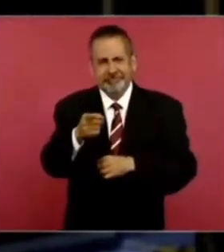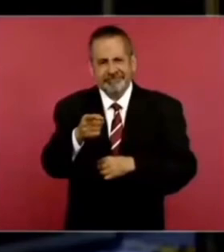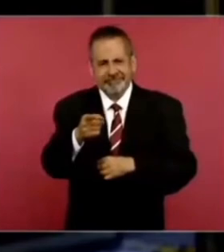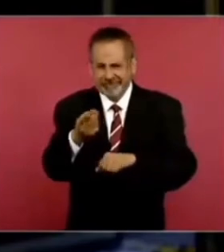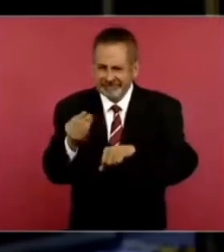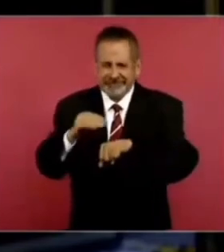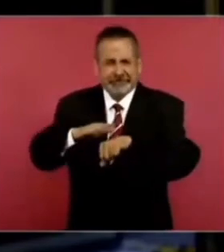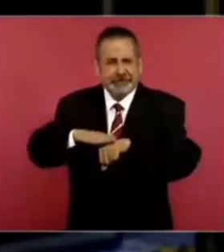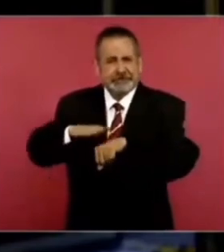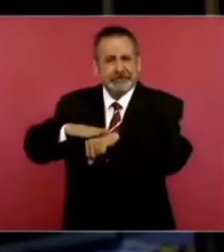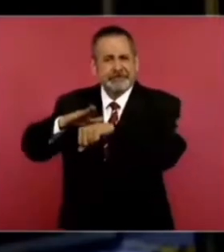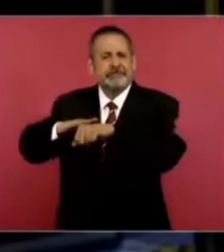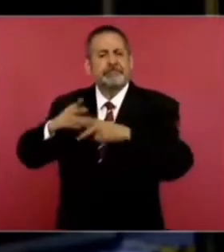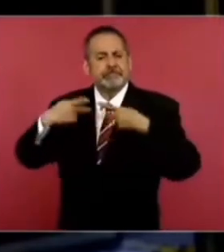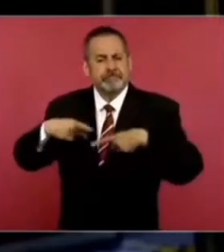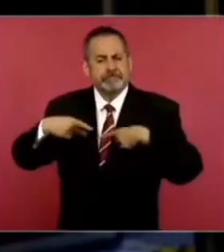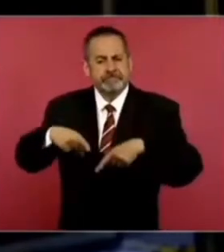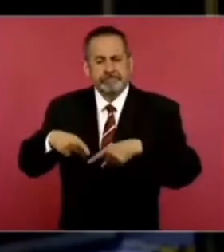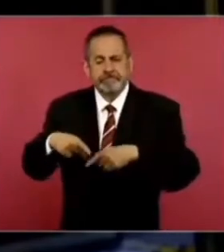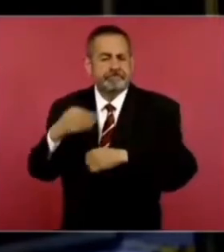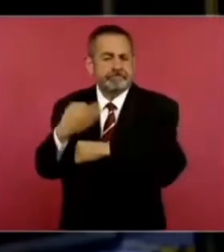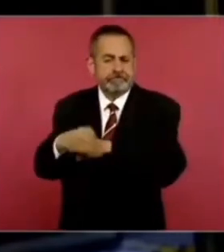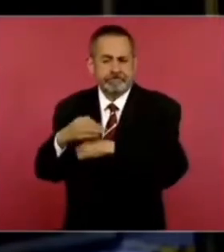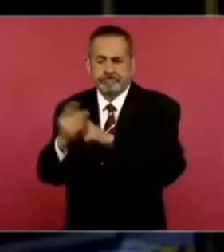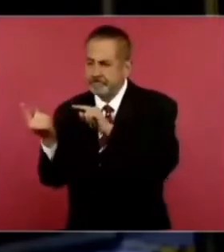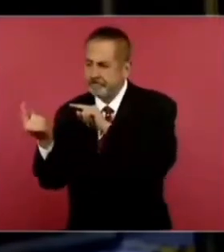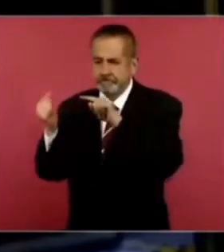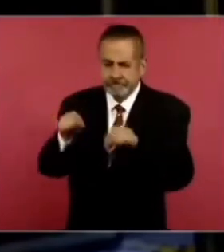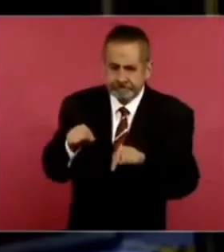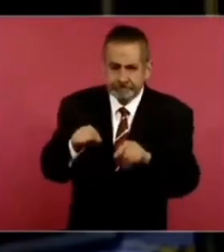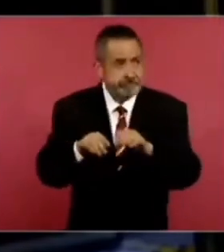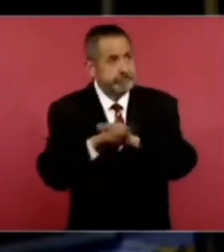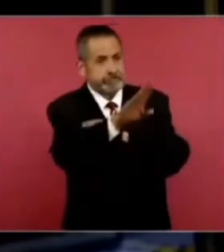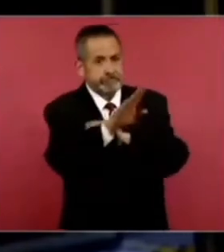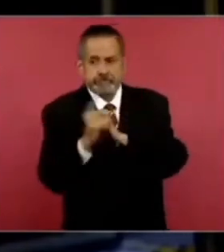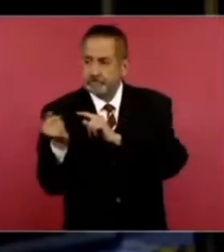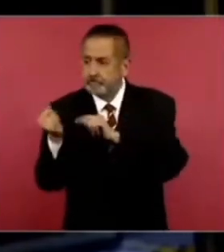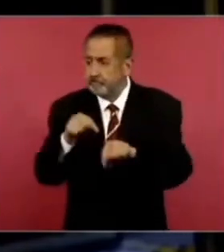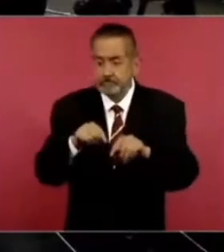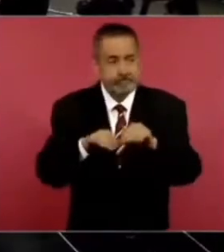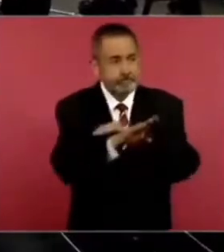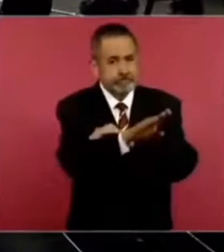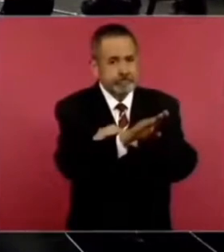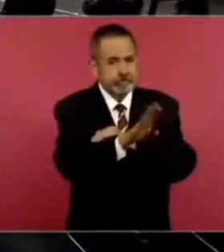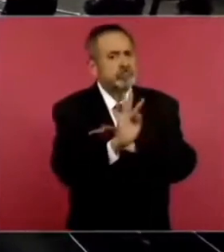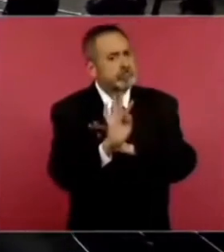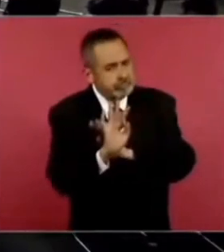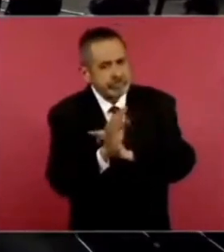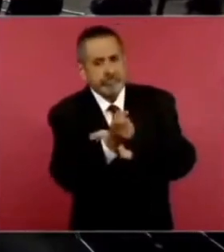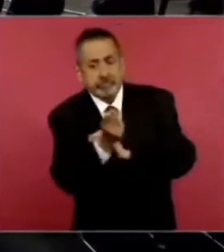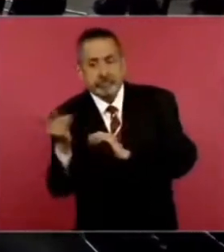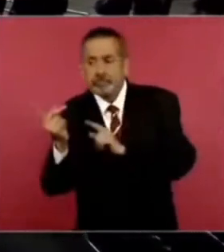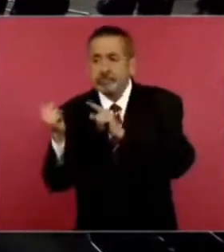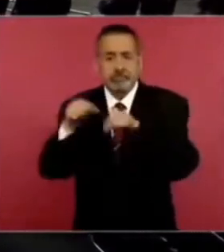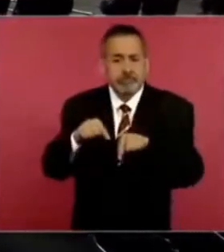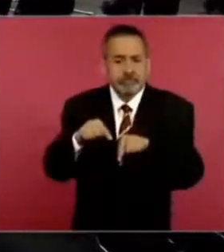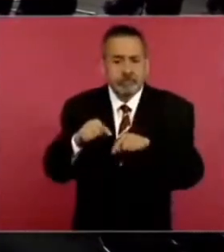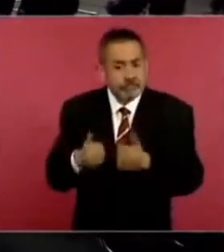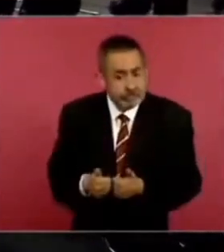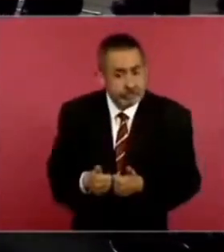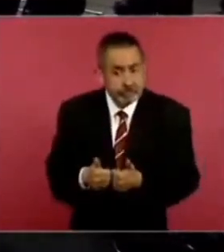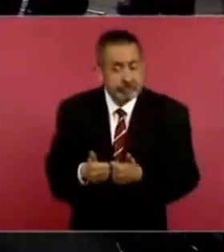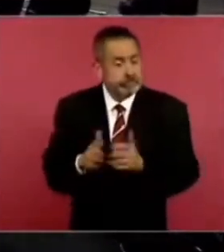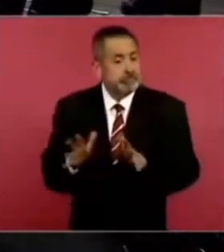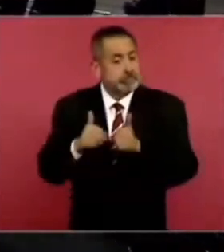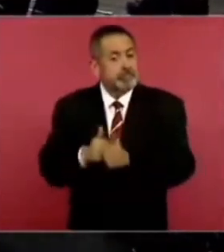incrementado el flujo de personas que van de tránsito. Muchas de ellas ya se están quedando y es ahí donde yo quiero preguntarle, señor presidente, si en algún momento este gobierno